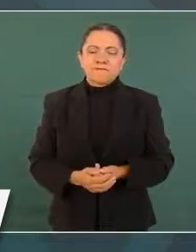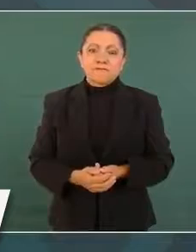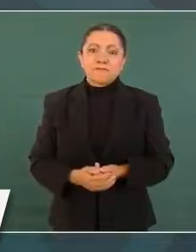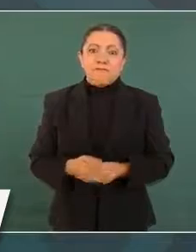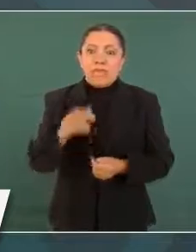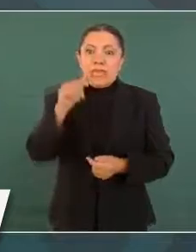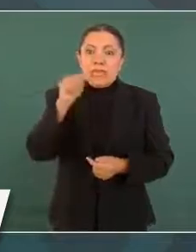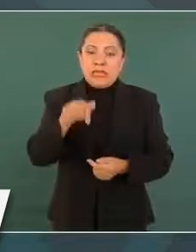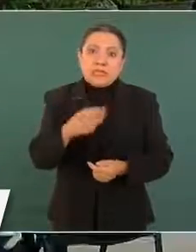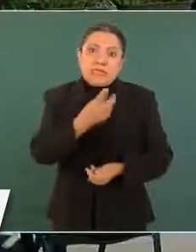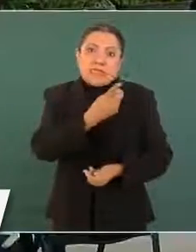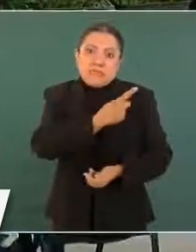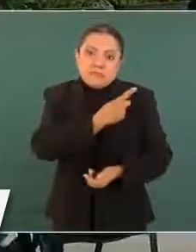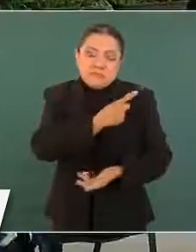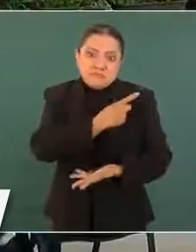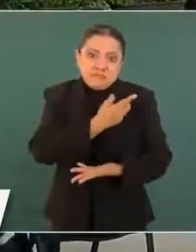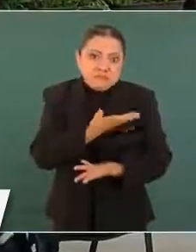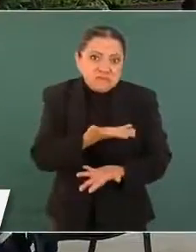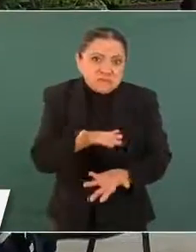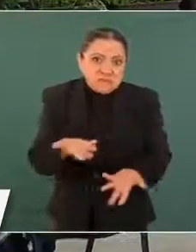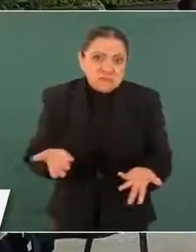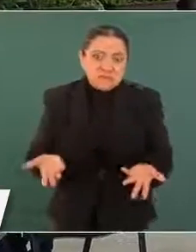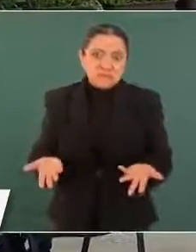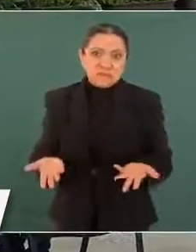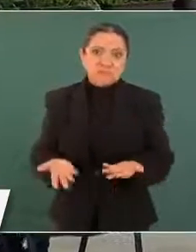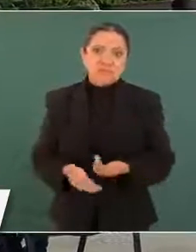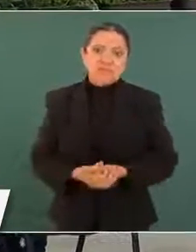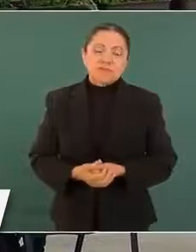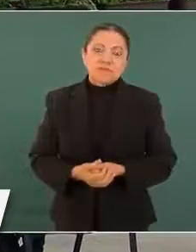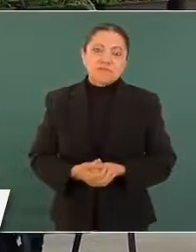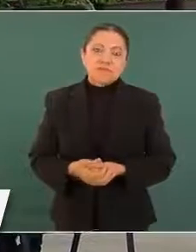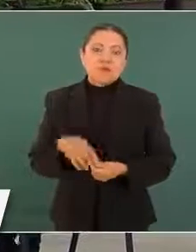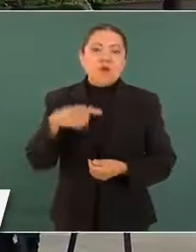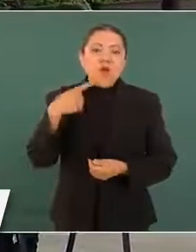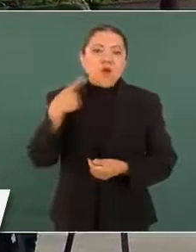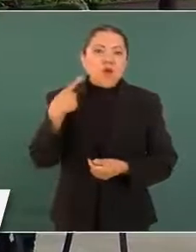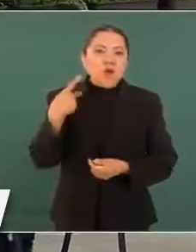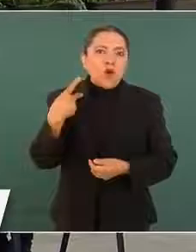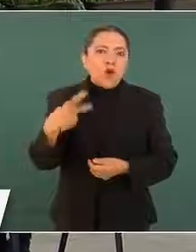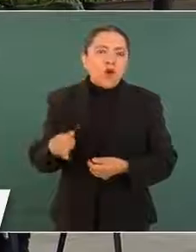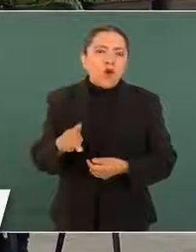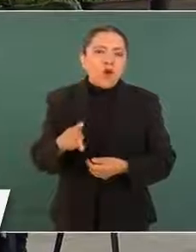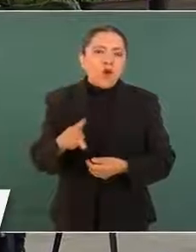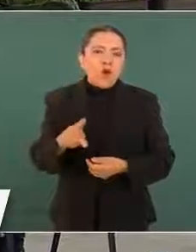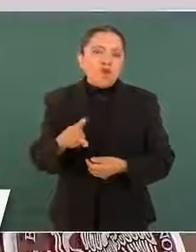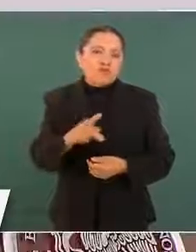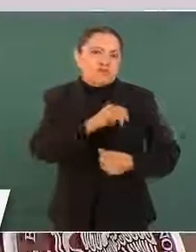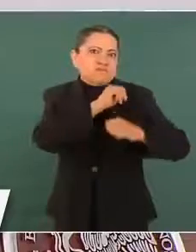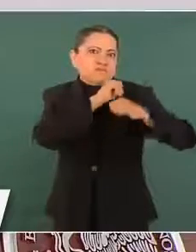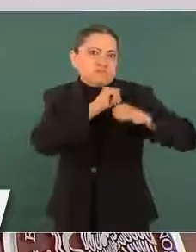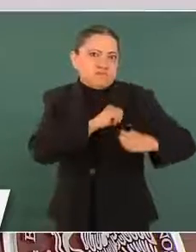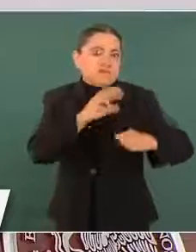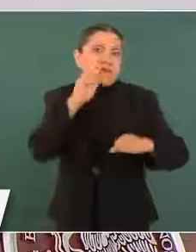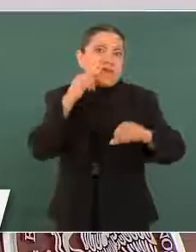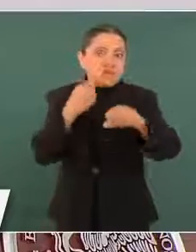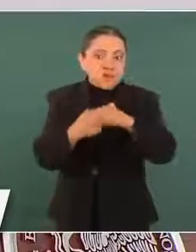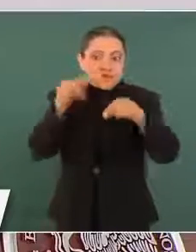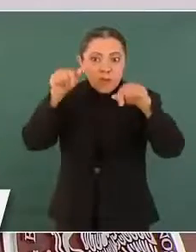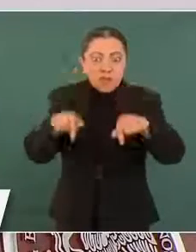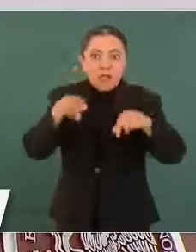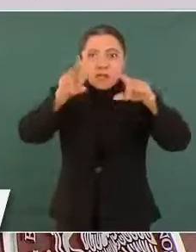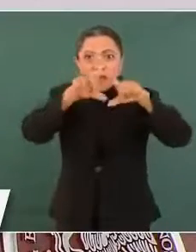compete a nosotros, a los mexicanos,